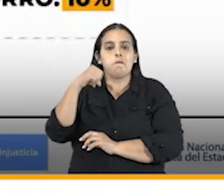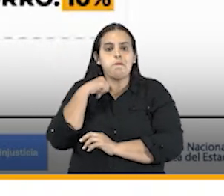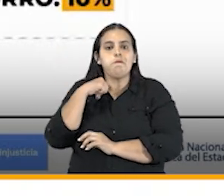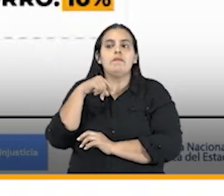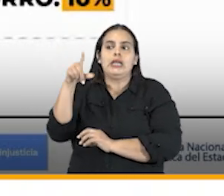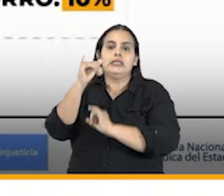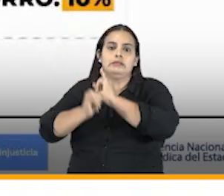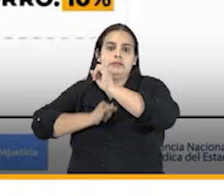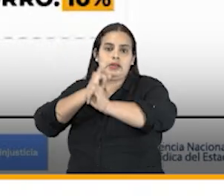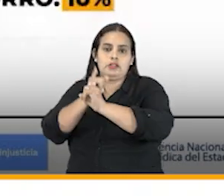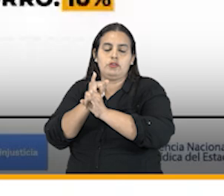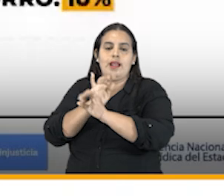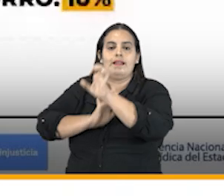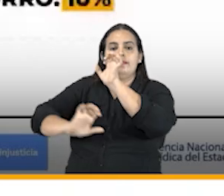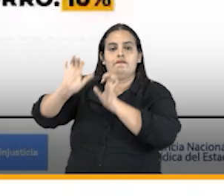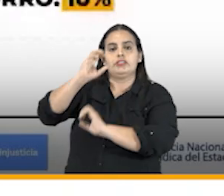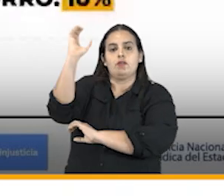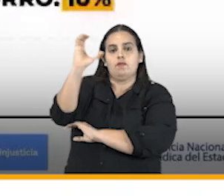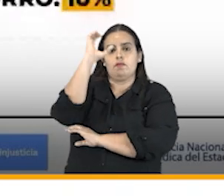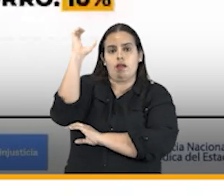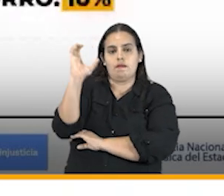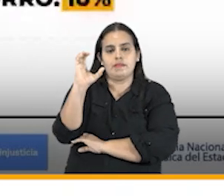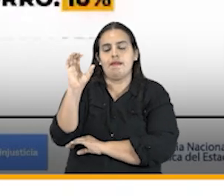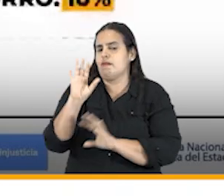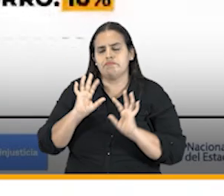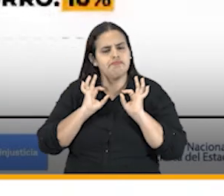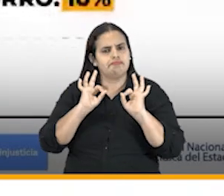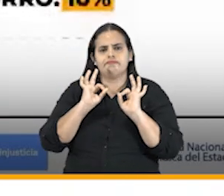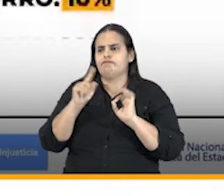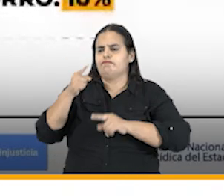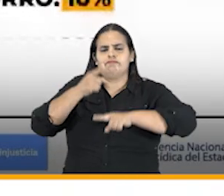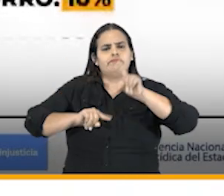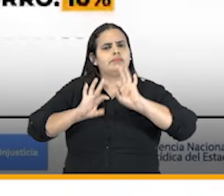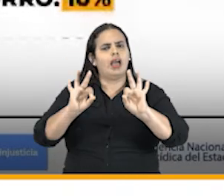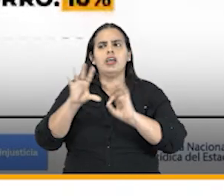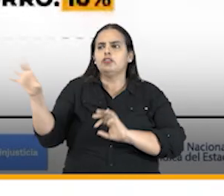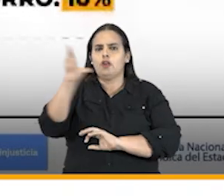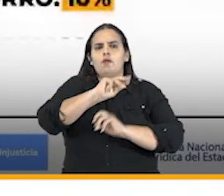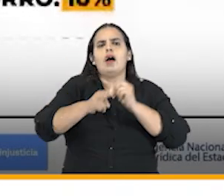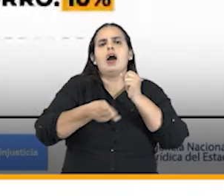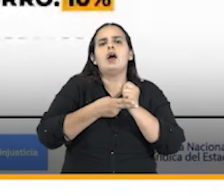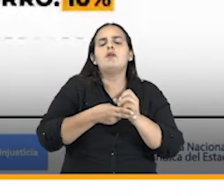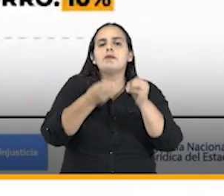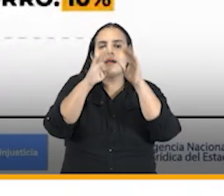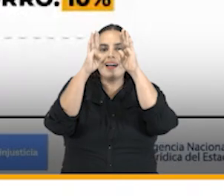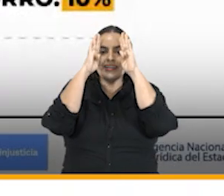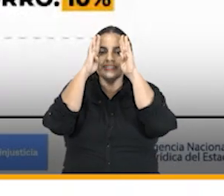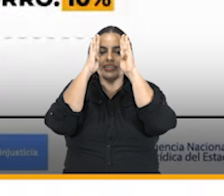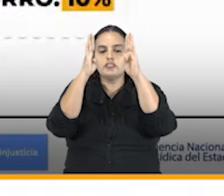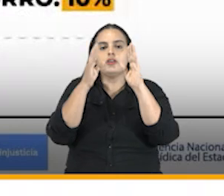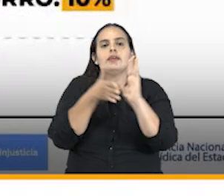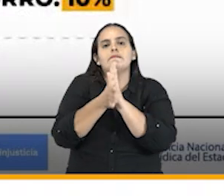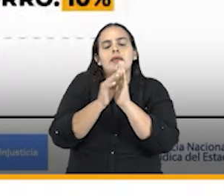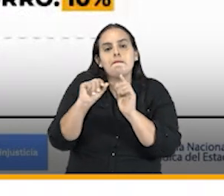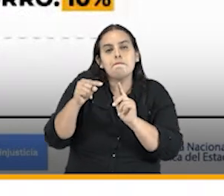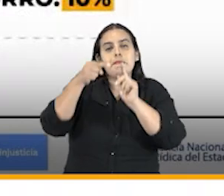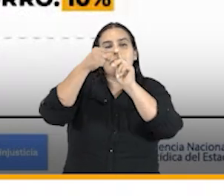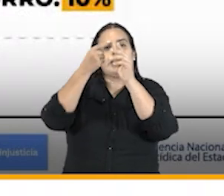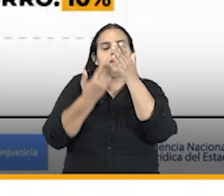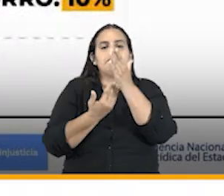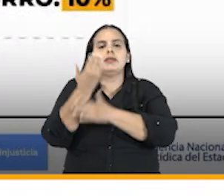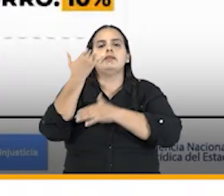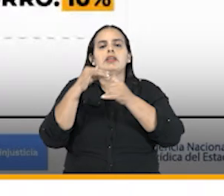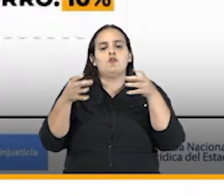defensa internacional de Colombia todo lo contrario estos ahorros se deben a la atención de fases iniciales